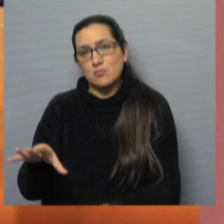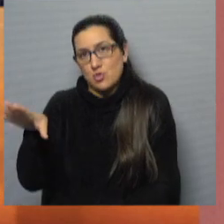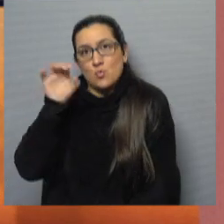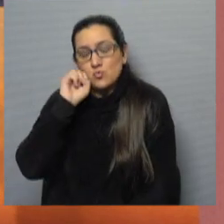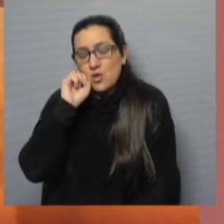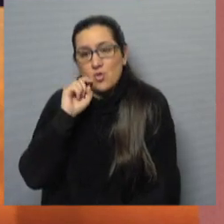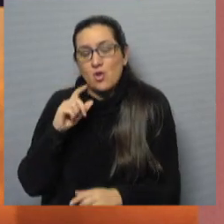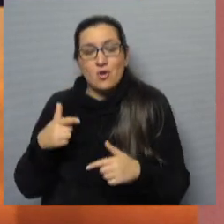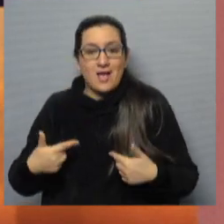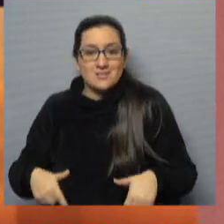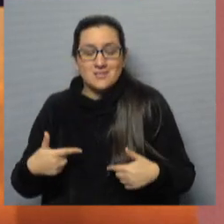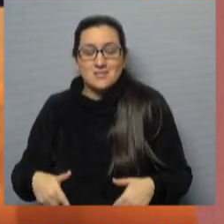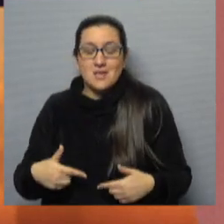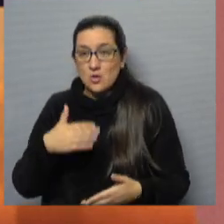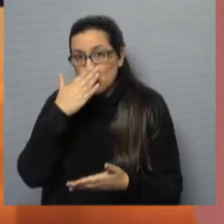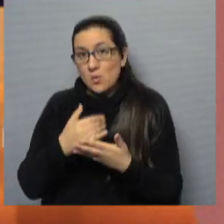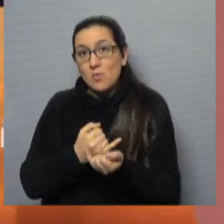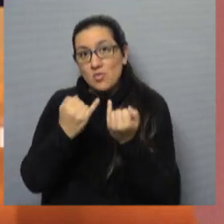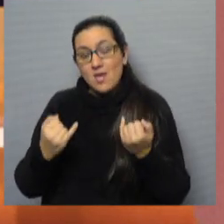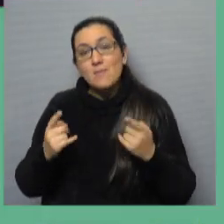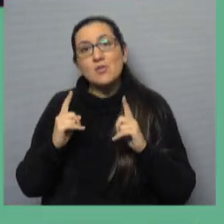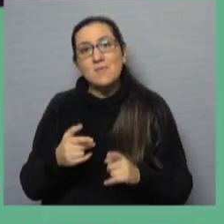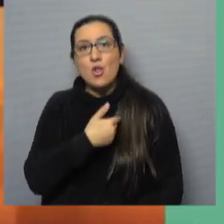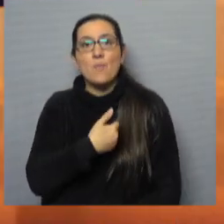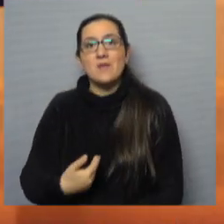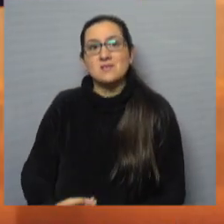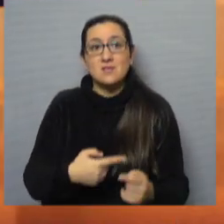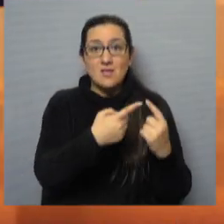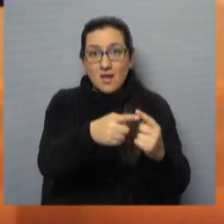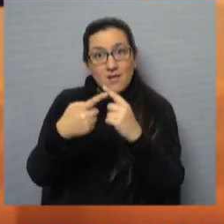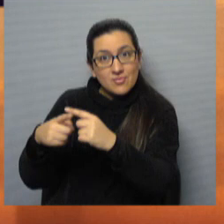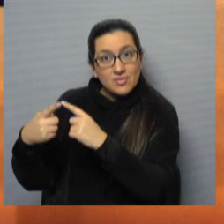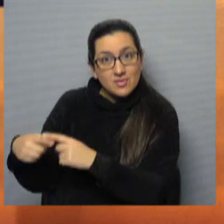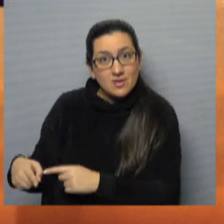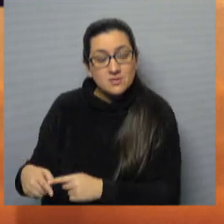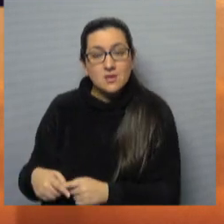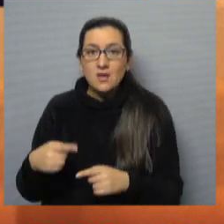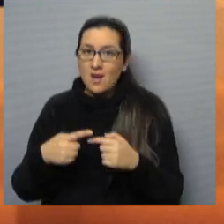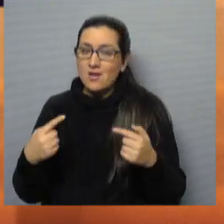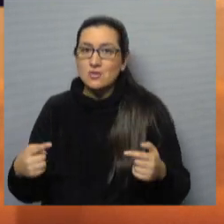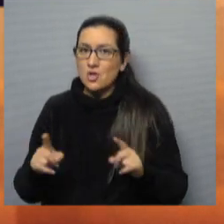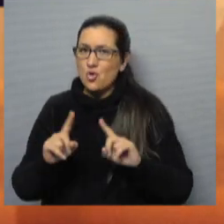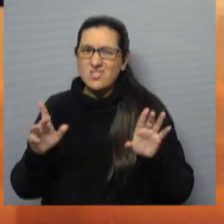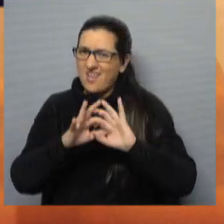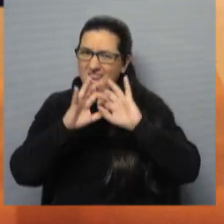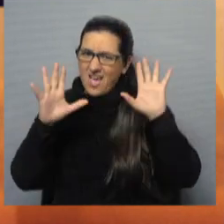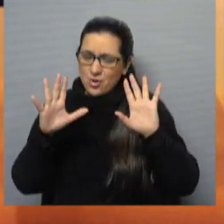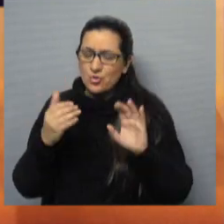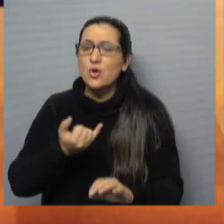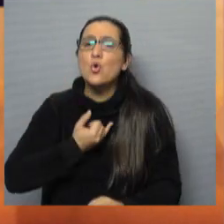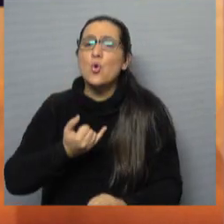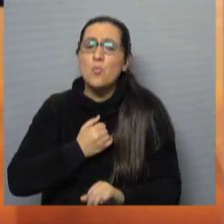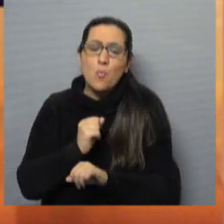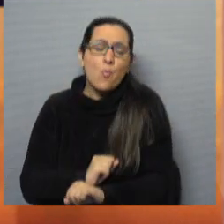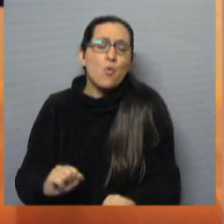a los cancilleres estos últimos días, pero también a los presidentes en que la cosa no está tan clara, ¿no? De cómo se puede